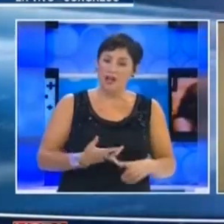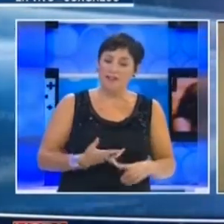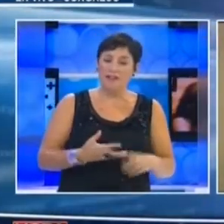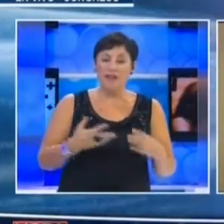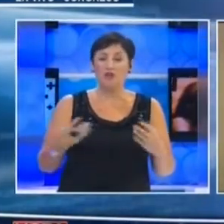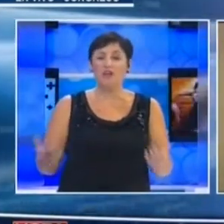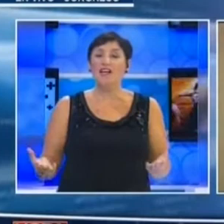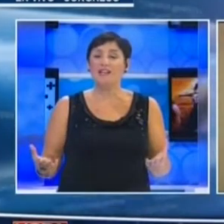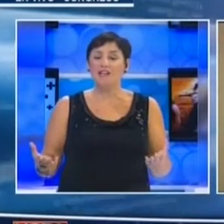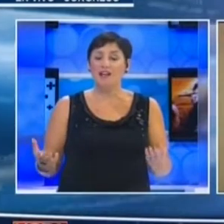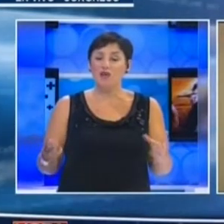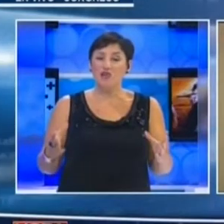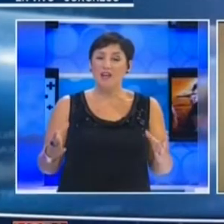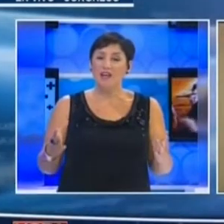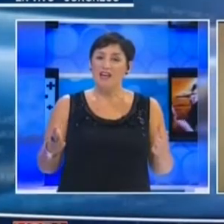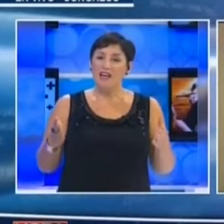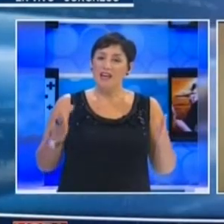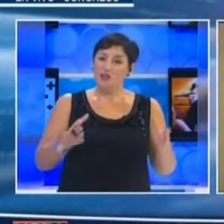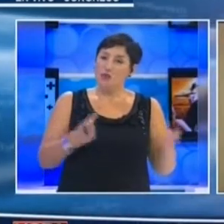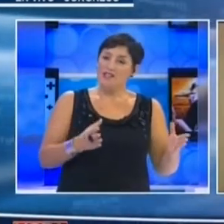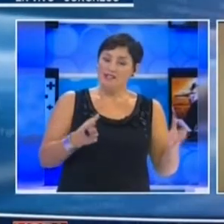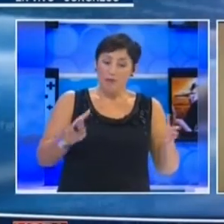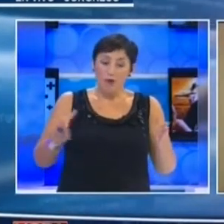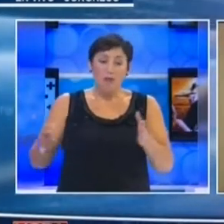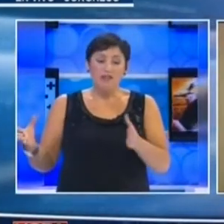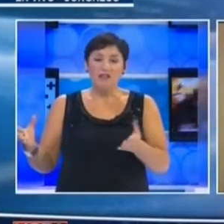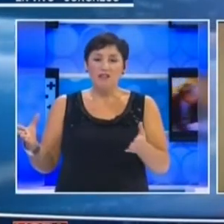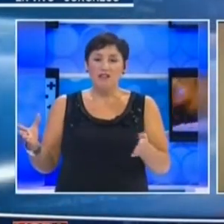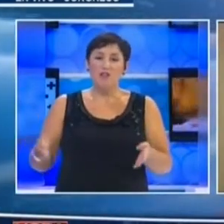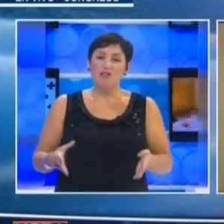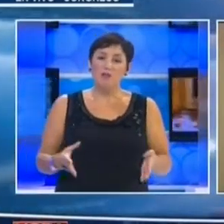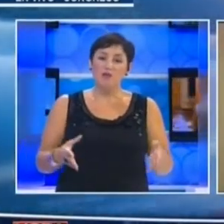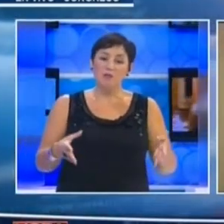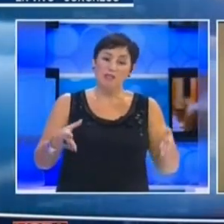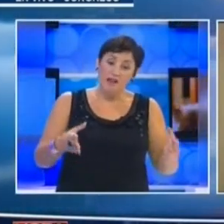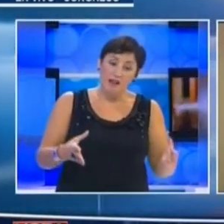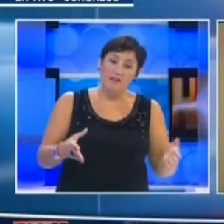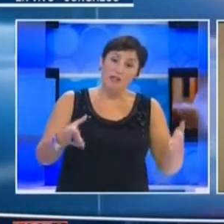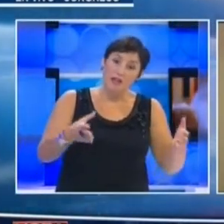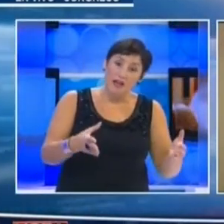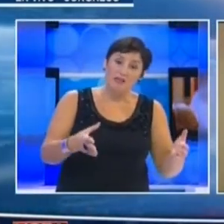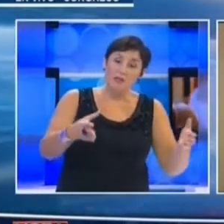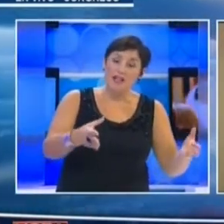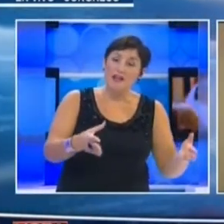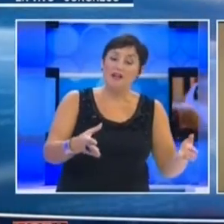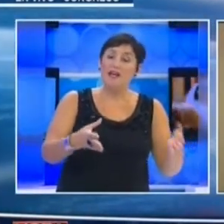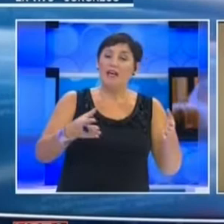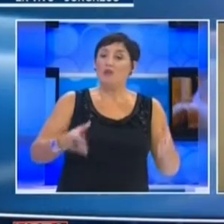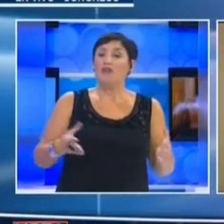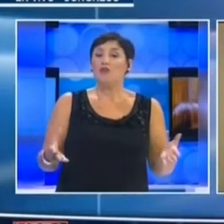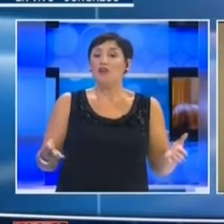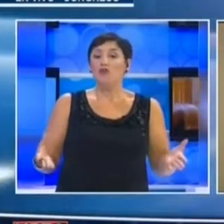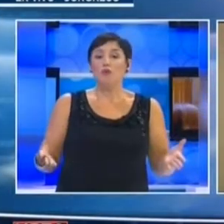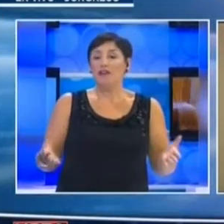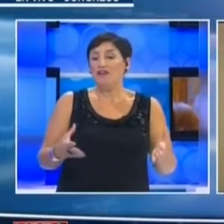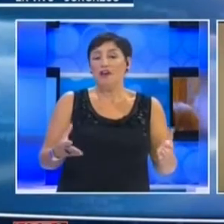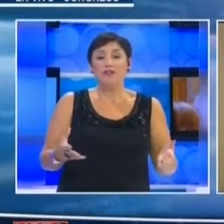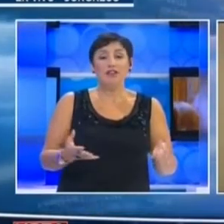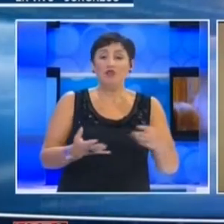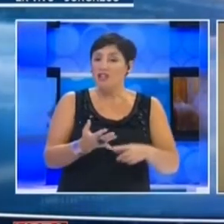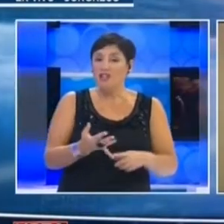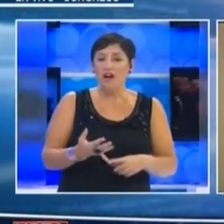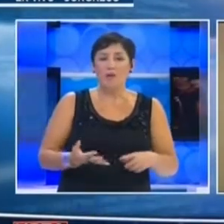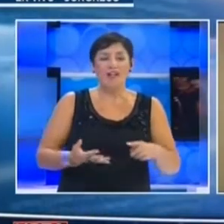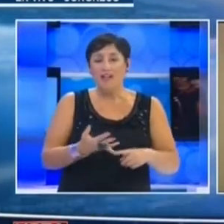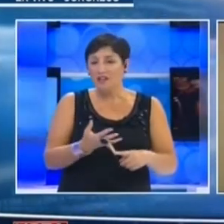agua, que va a haber alcantarillado, no llega alcantarillado. Entonces, esas promesas, dicen ellos, hacen que uno se empiece a quedar, se empiece a quedar, se empiece a quedar en un terreno que es toma y que